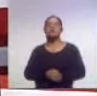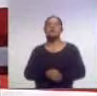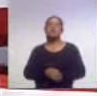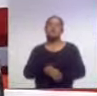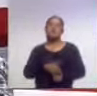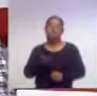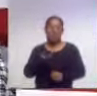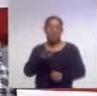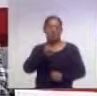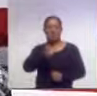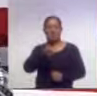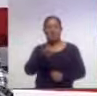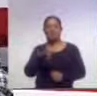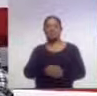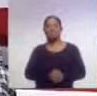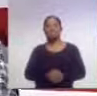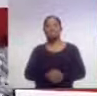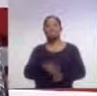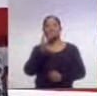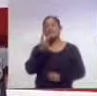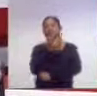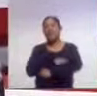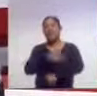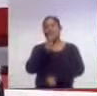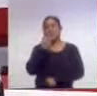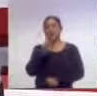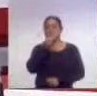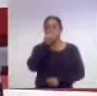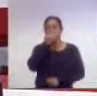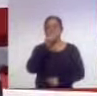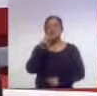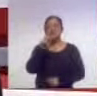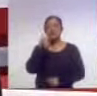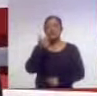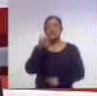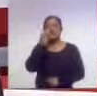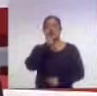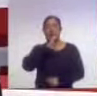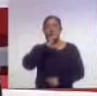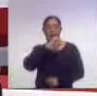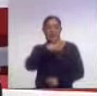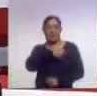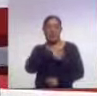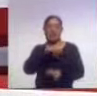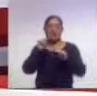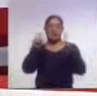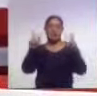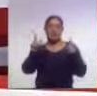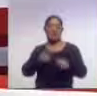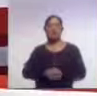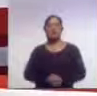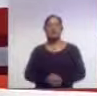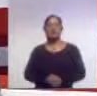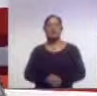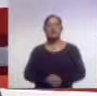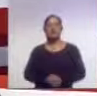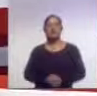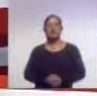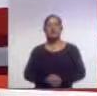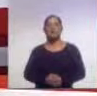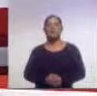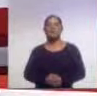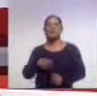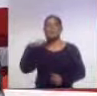saludarle. Dos de la tarde con dos minutos, 26 grados la temperatura en Tlaxcala capital. Vámonos